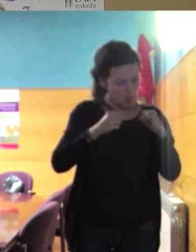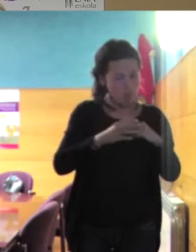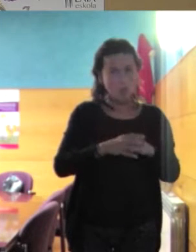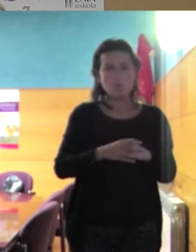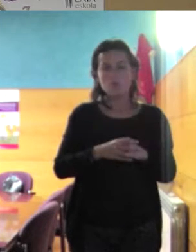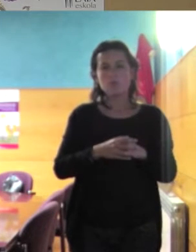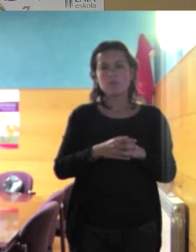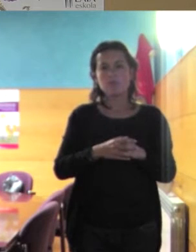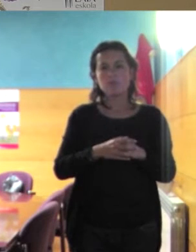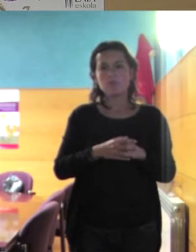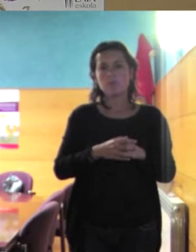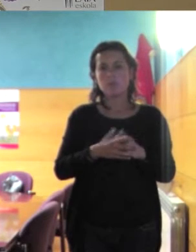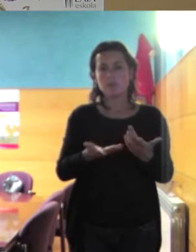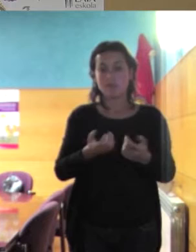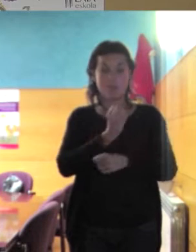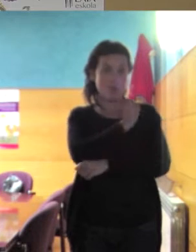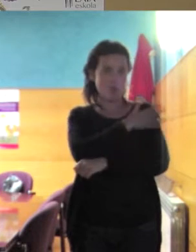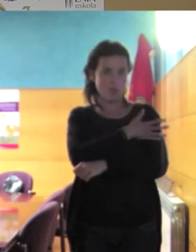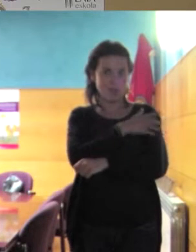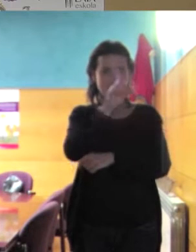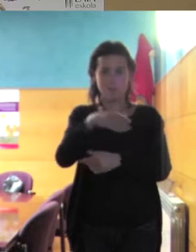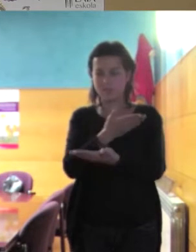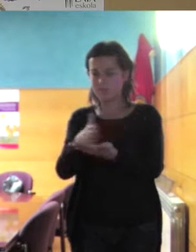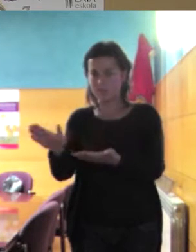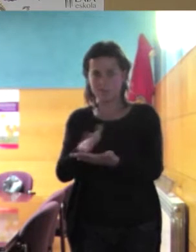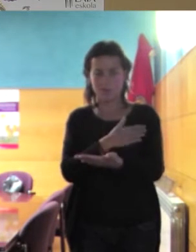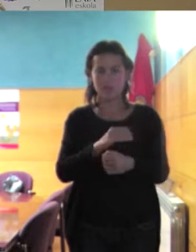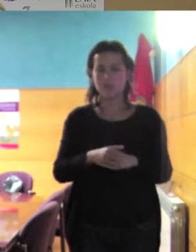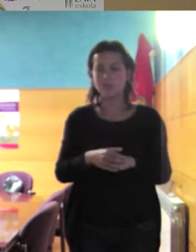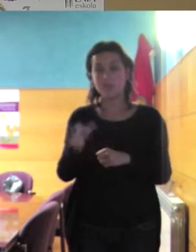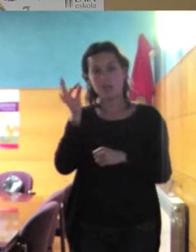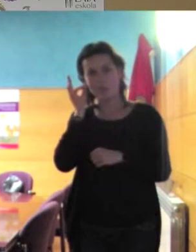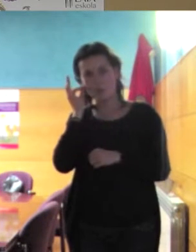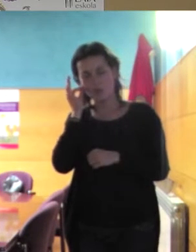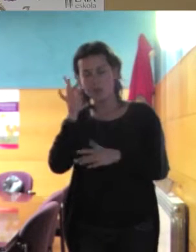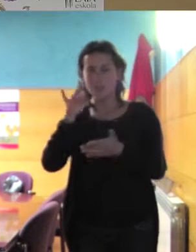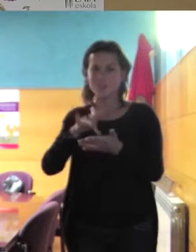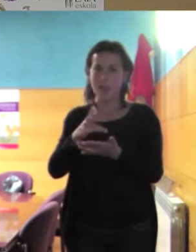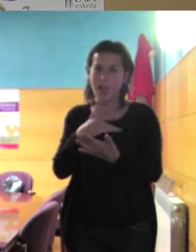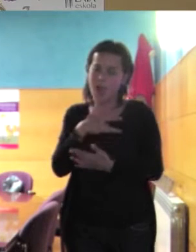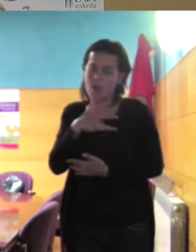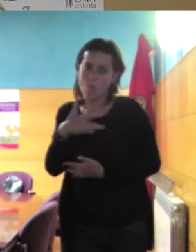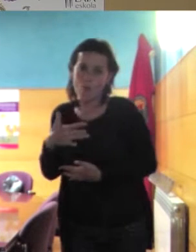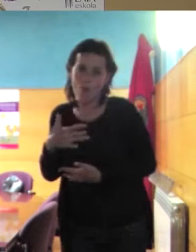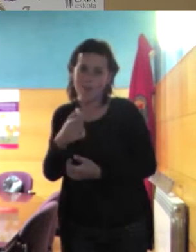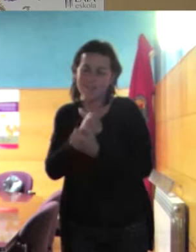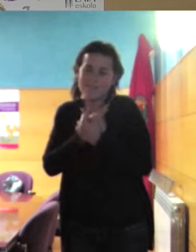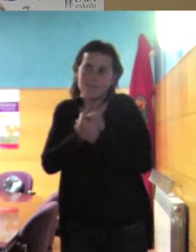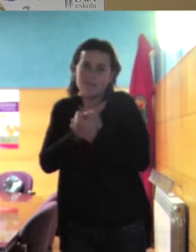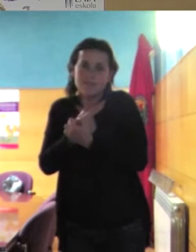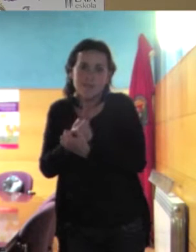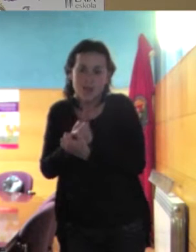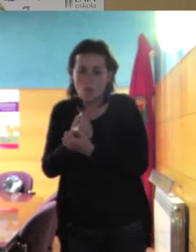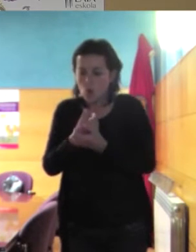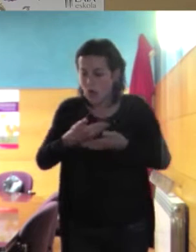y las funciones también son diferentes y para las mujeres el cuidado el amor el amor romántico el amor a los